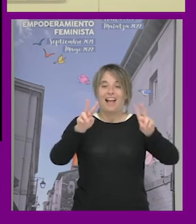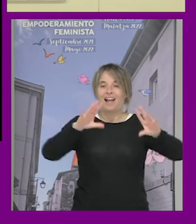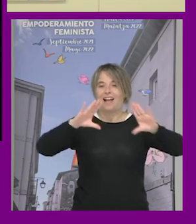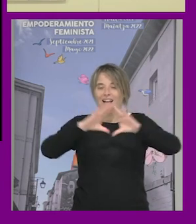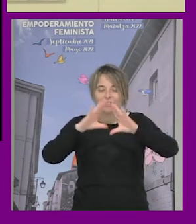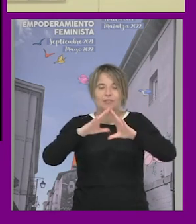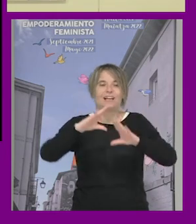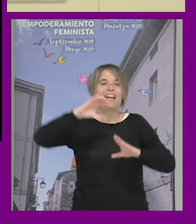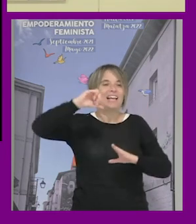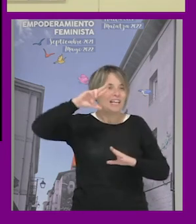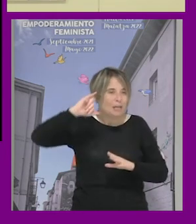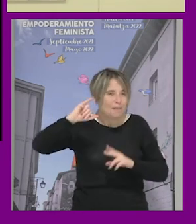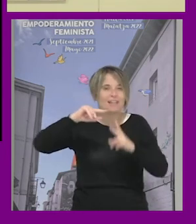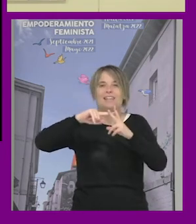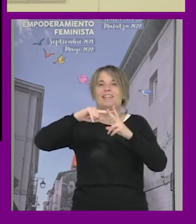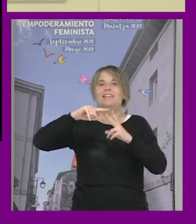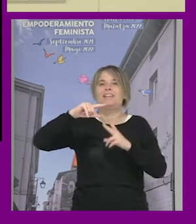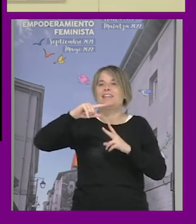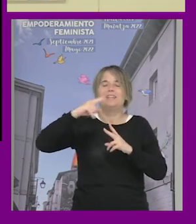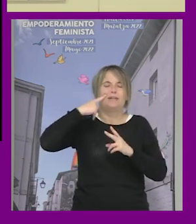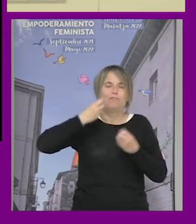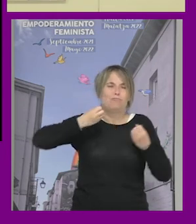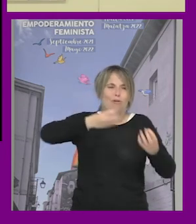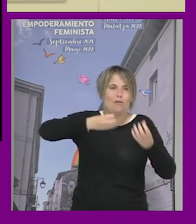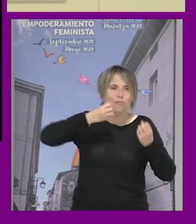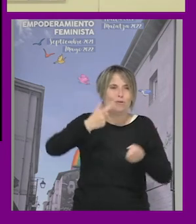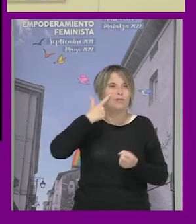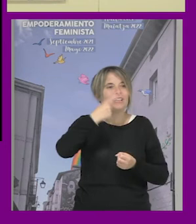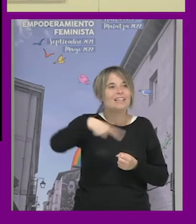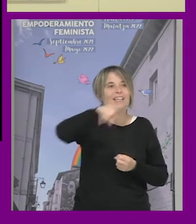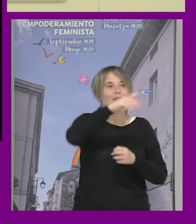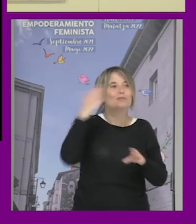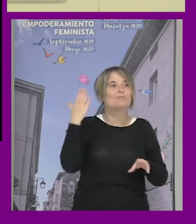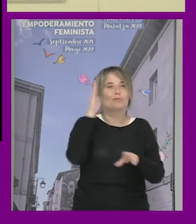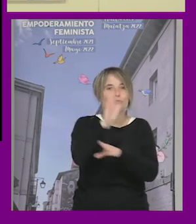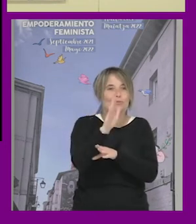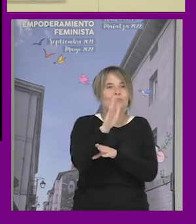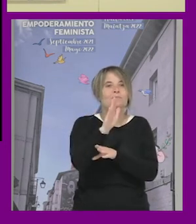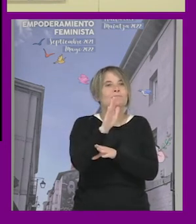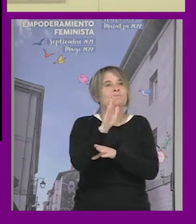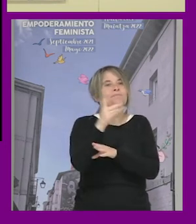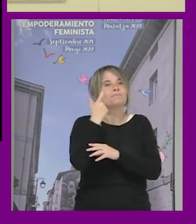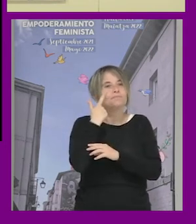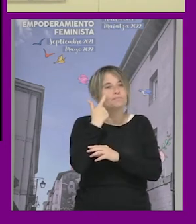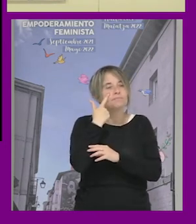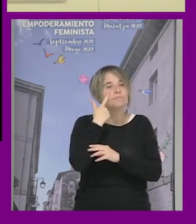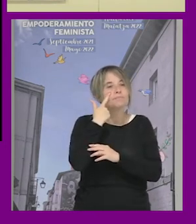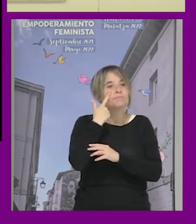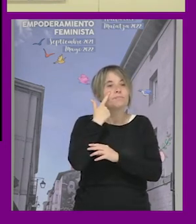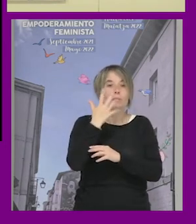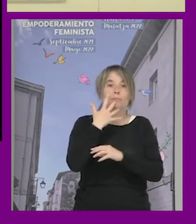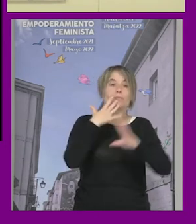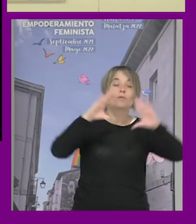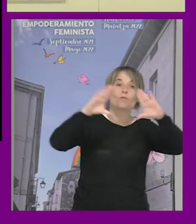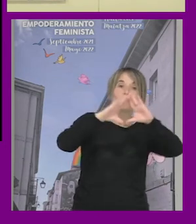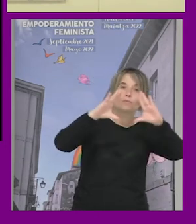Kimberly Crenshaw Patricia Hill Collins es brutal y lo que plantearon era como sabéis que el feminismo